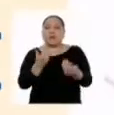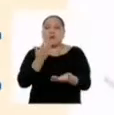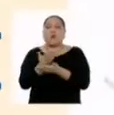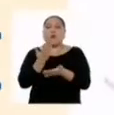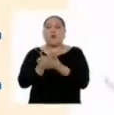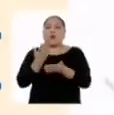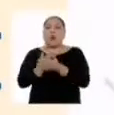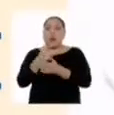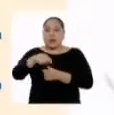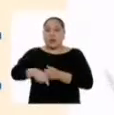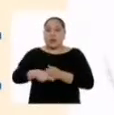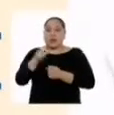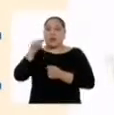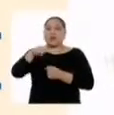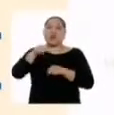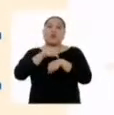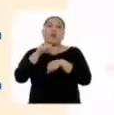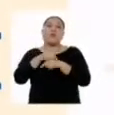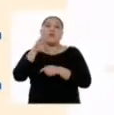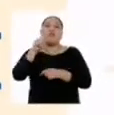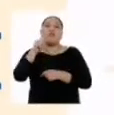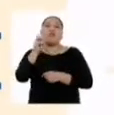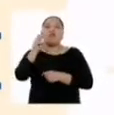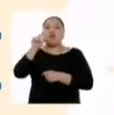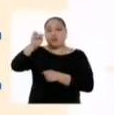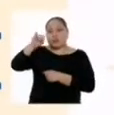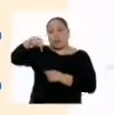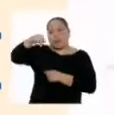de la luz en las plantas durante la fotosíntesis.